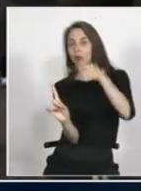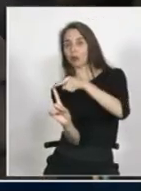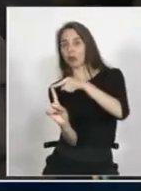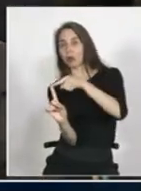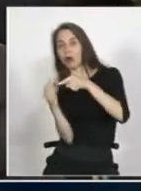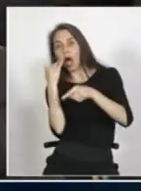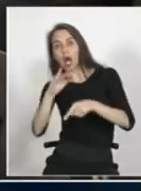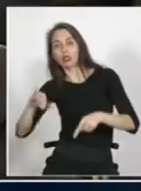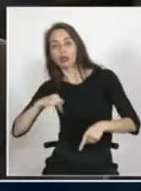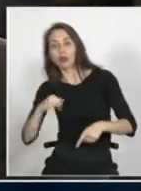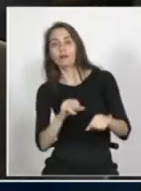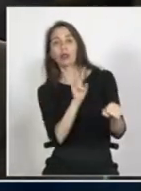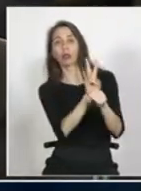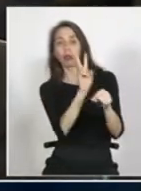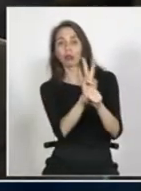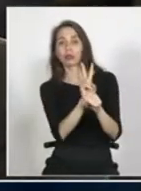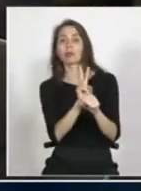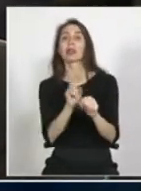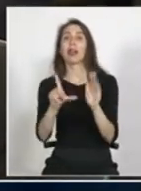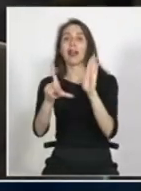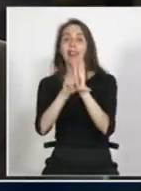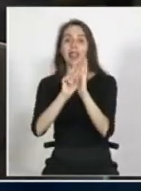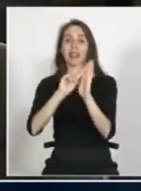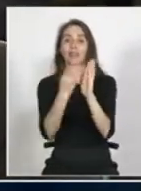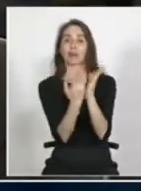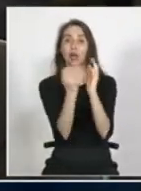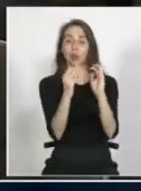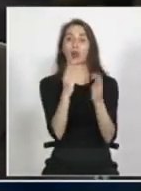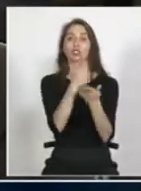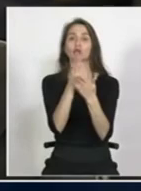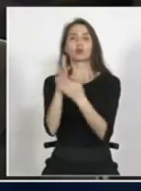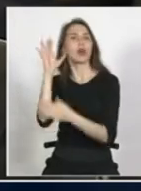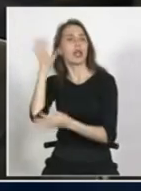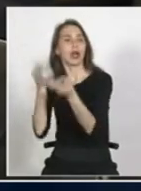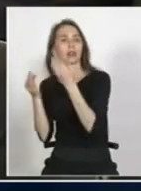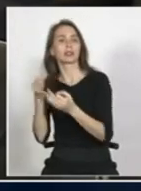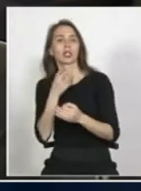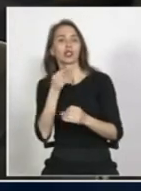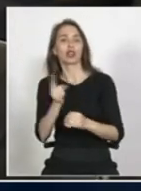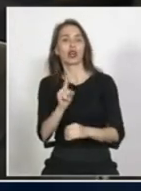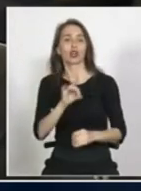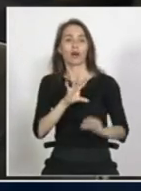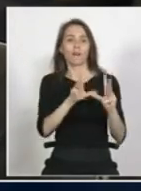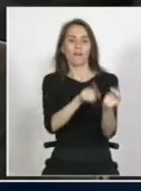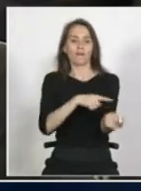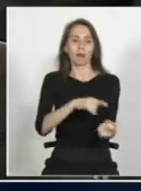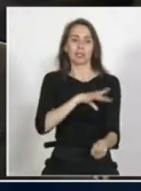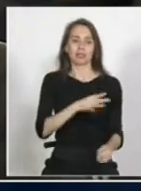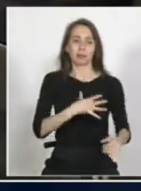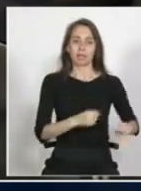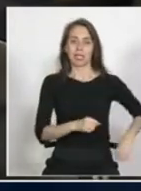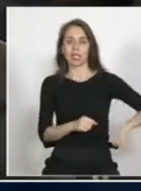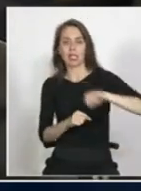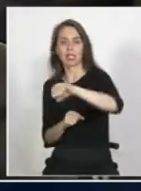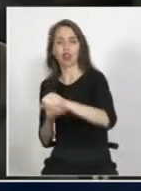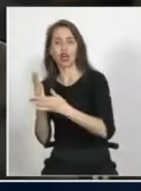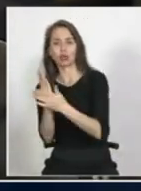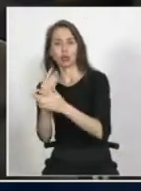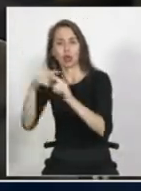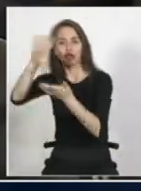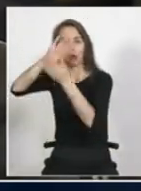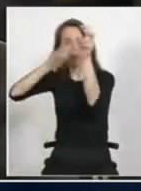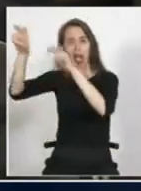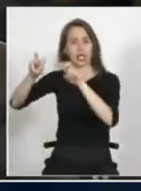y en esto de la reforma educacional yo también he escuchado colegios que dicen yo no quiero más familias chilenas dicen yo no quiero llevar a mi hijo a las escuelas de inmigrantes